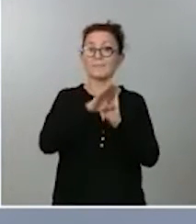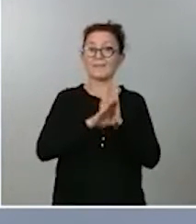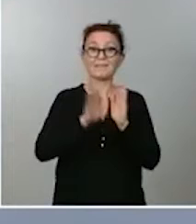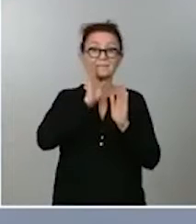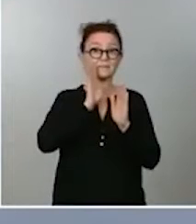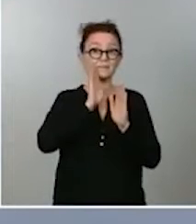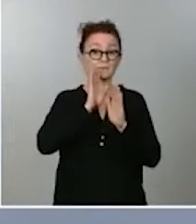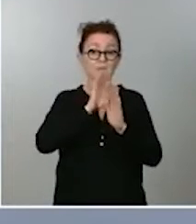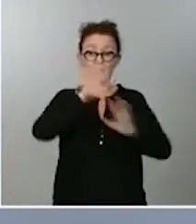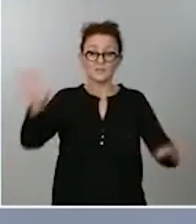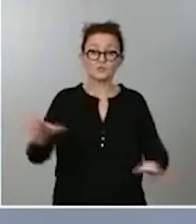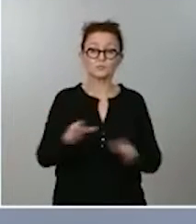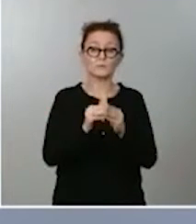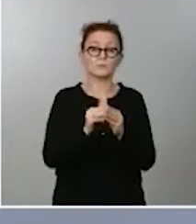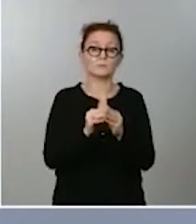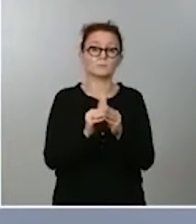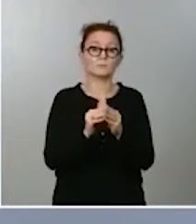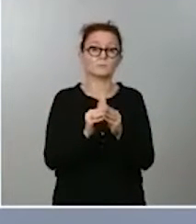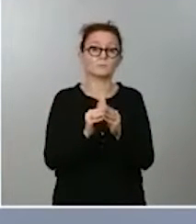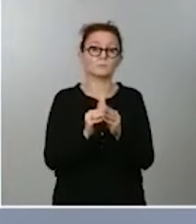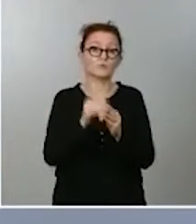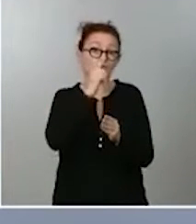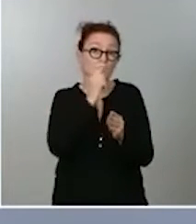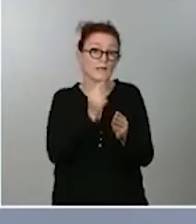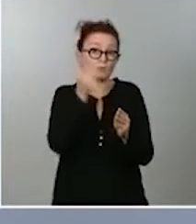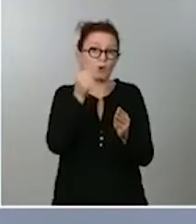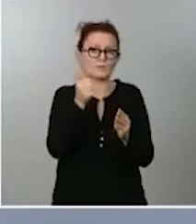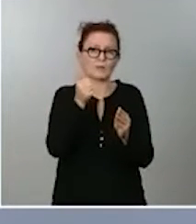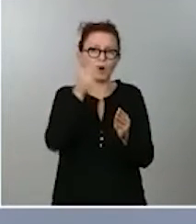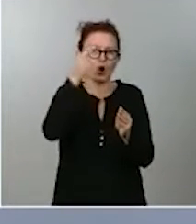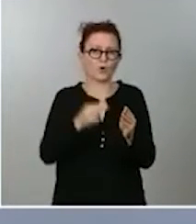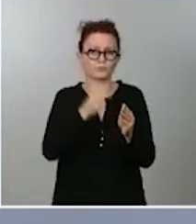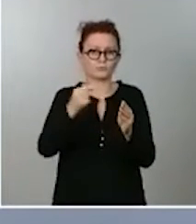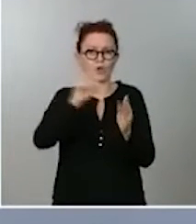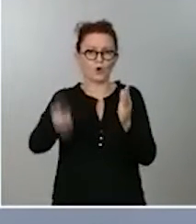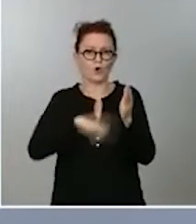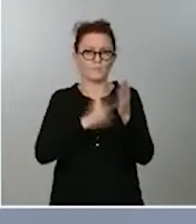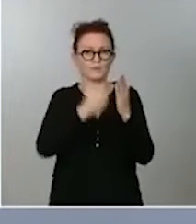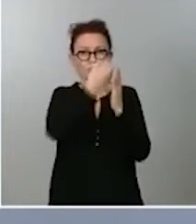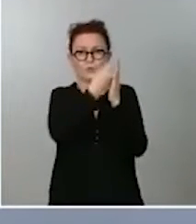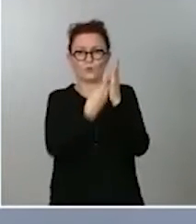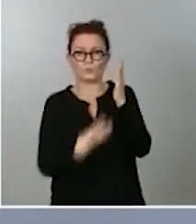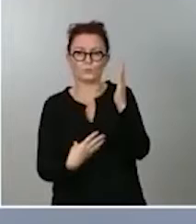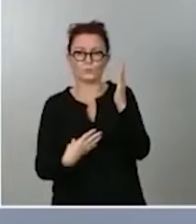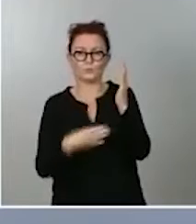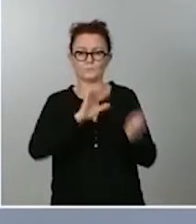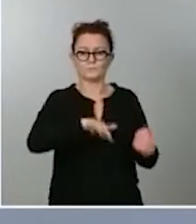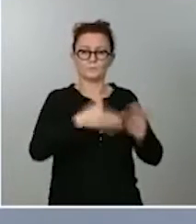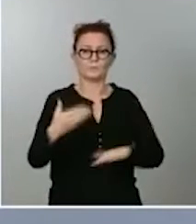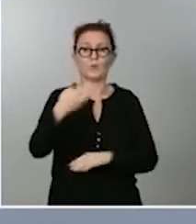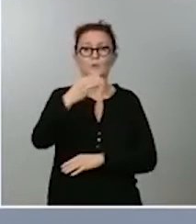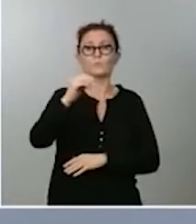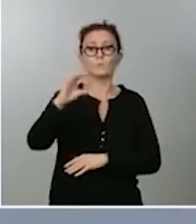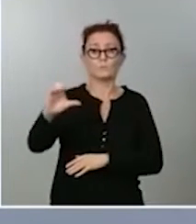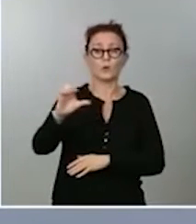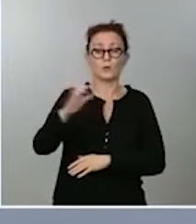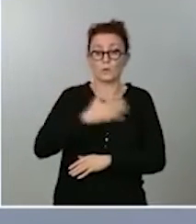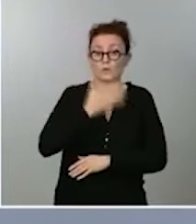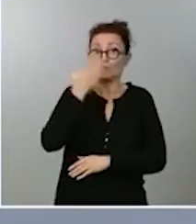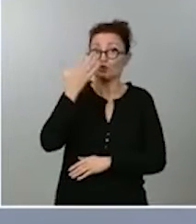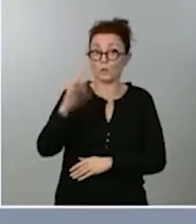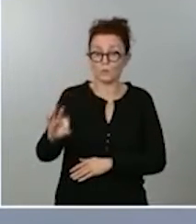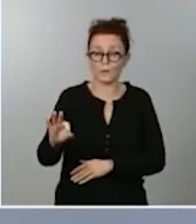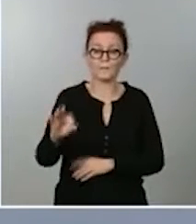son simplemente unas pocas de la totalidad que aparecerá recogida en el BOE inmediatamente sea posible, decir